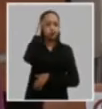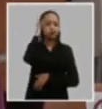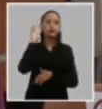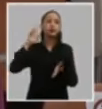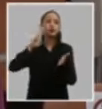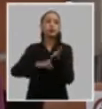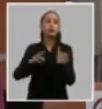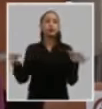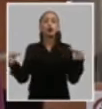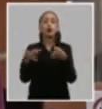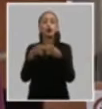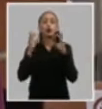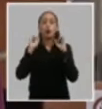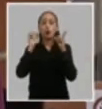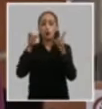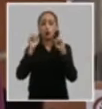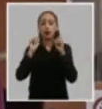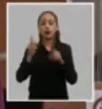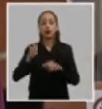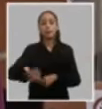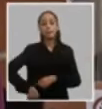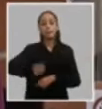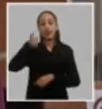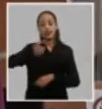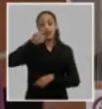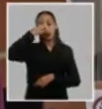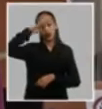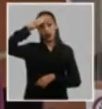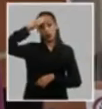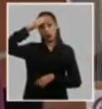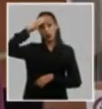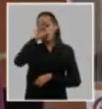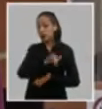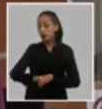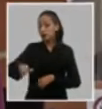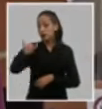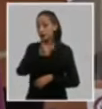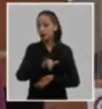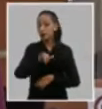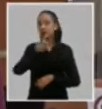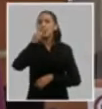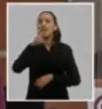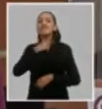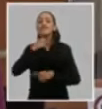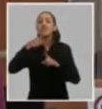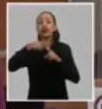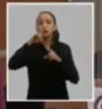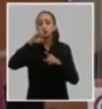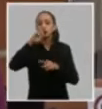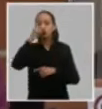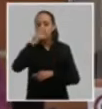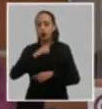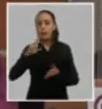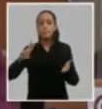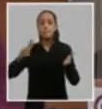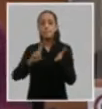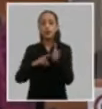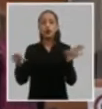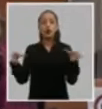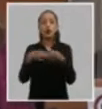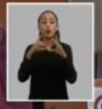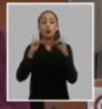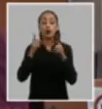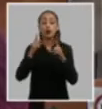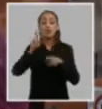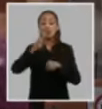miembro del buro político y presidente de la república compañero José Ramón Machado Ventura miembro del buro político y